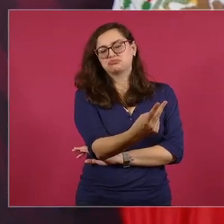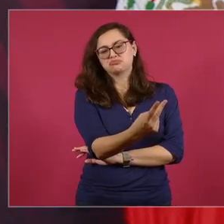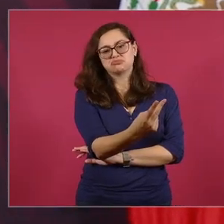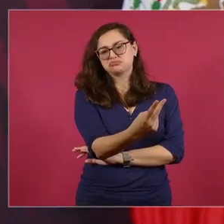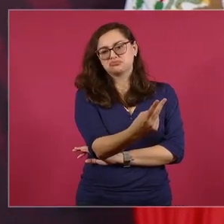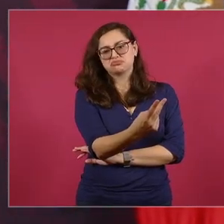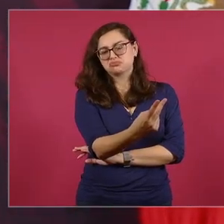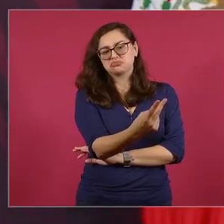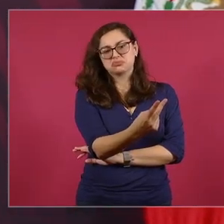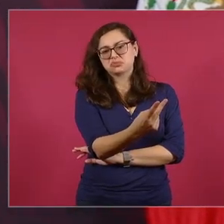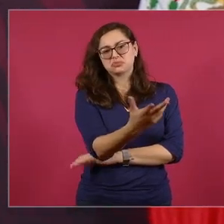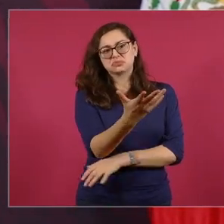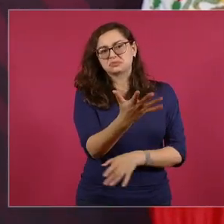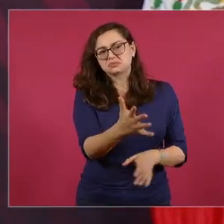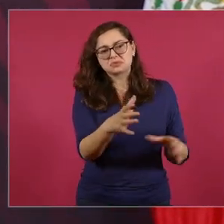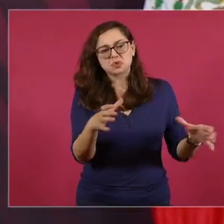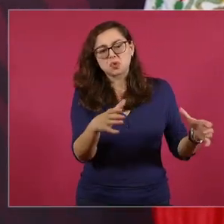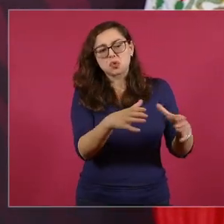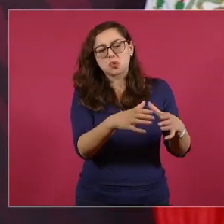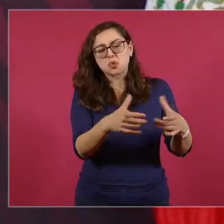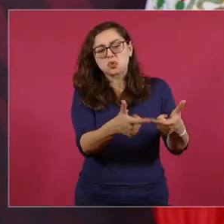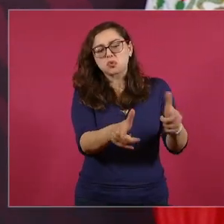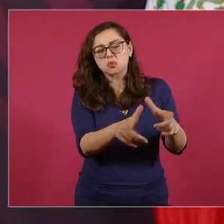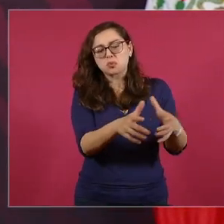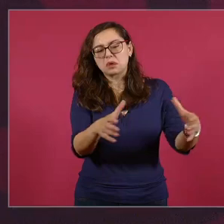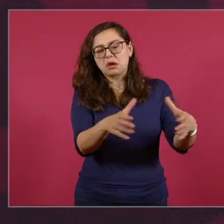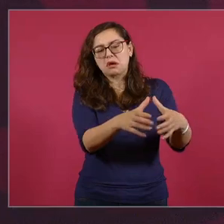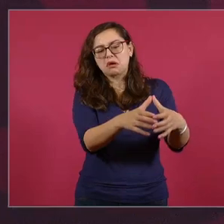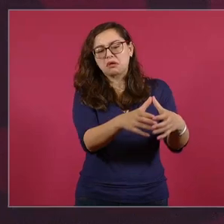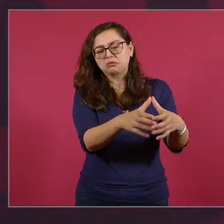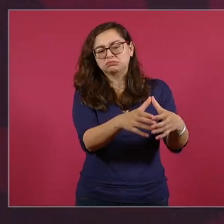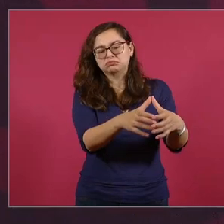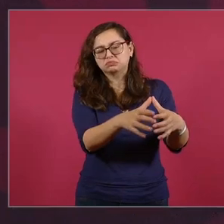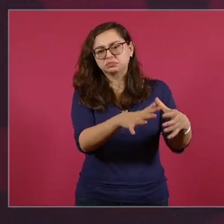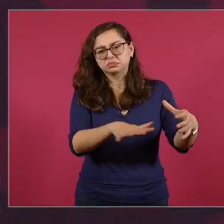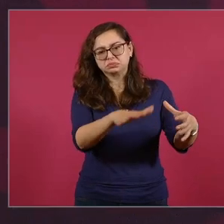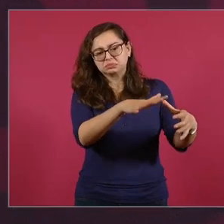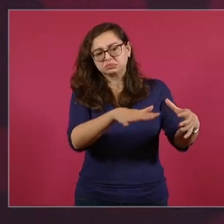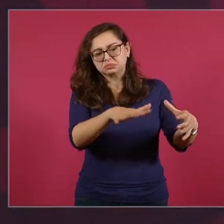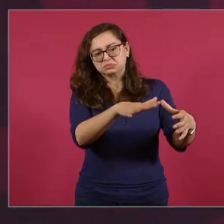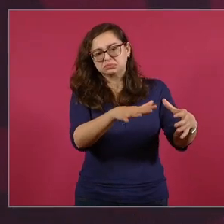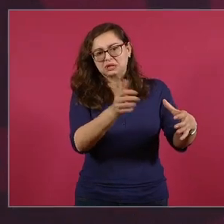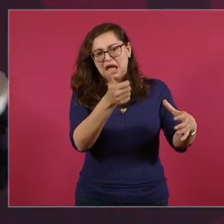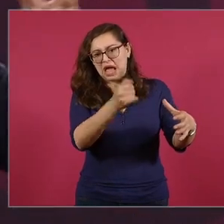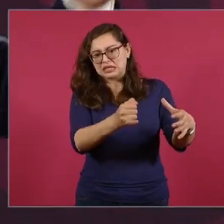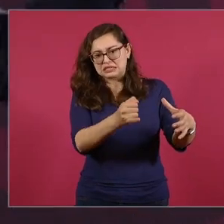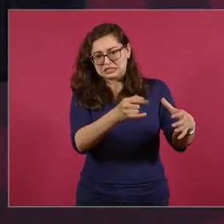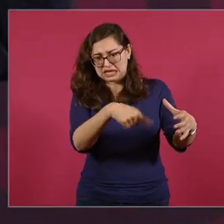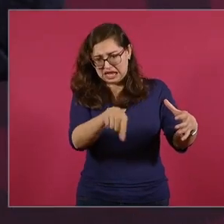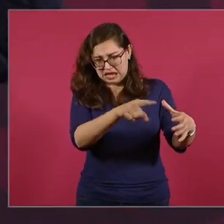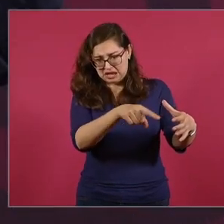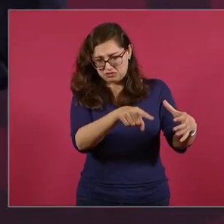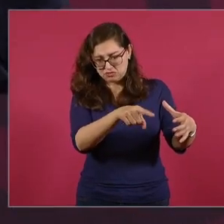sus alumnos Tilba Gerso Volpi no